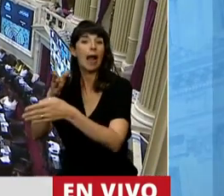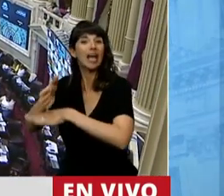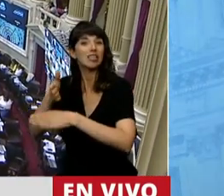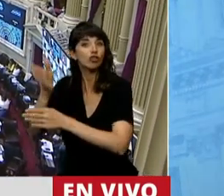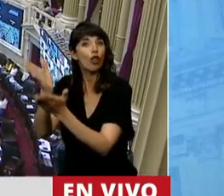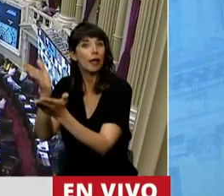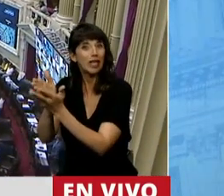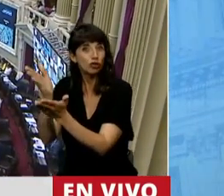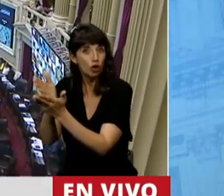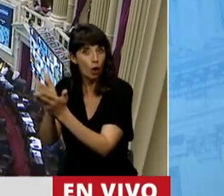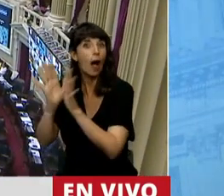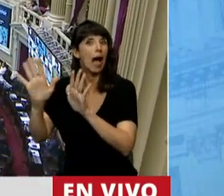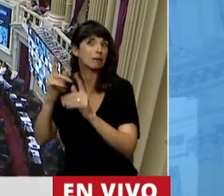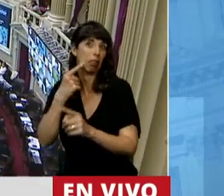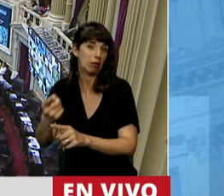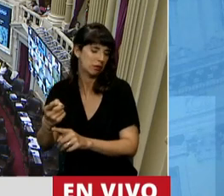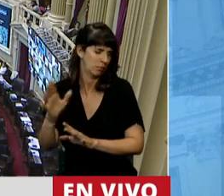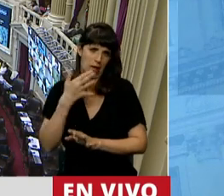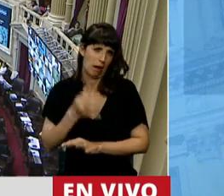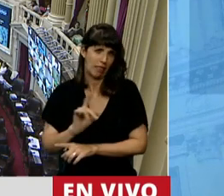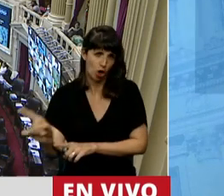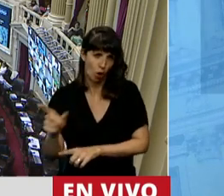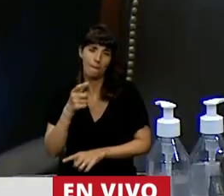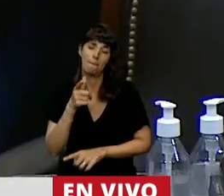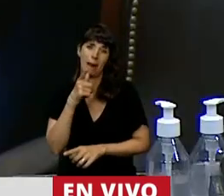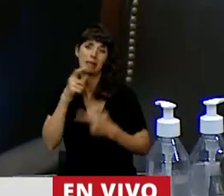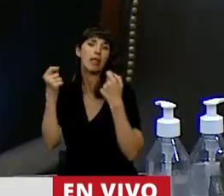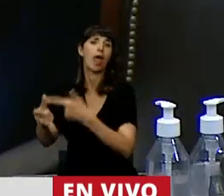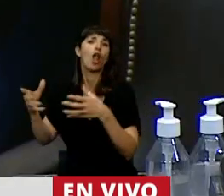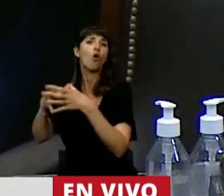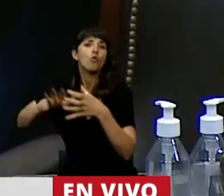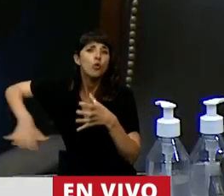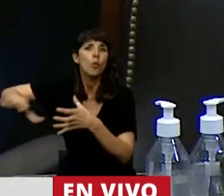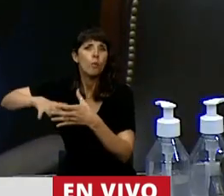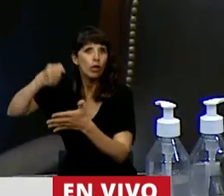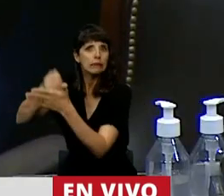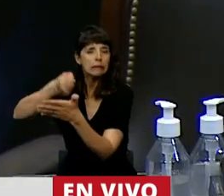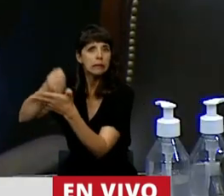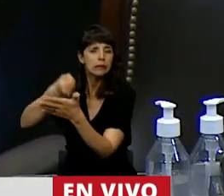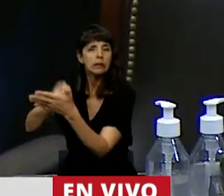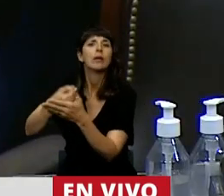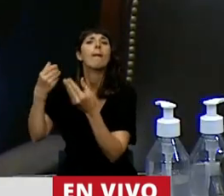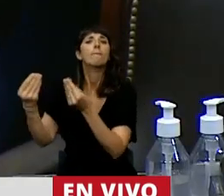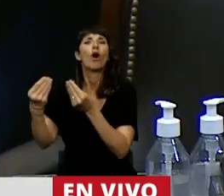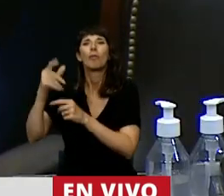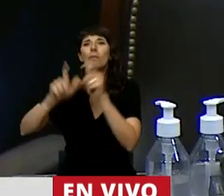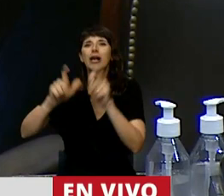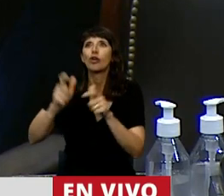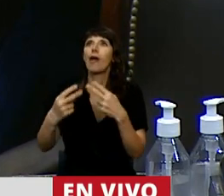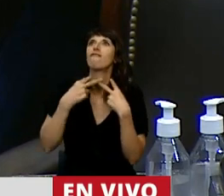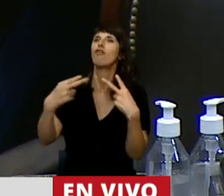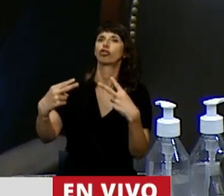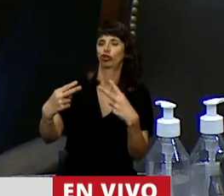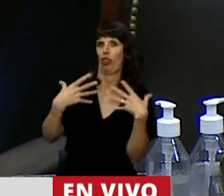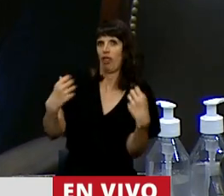cumplimiento de un deseo de sectores que militan la muerte de aquellas personas que no tienen voz y que no se